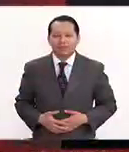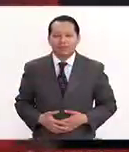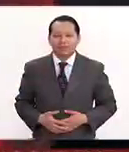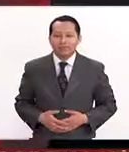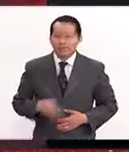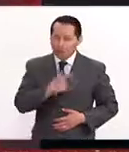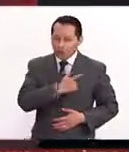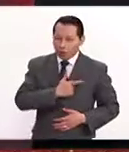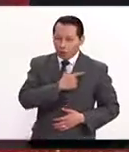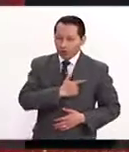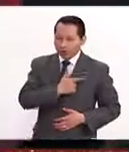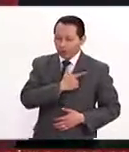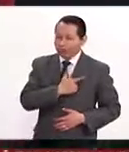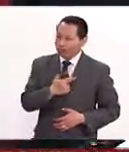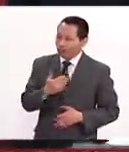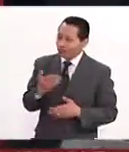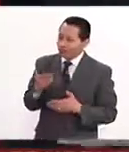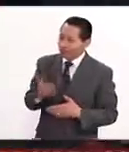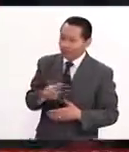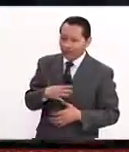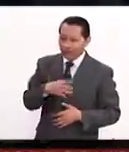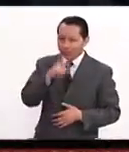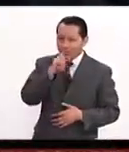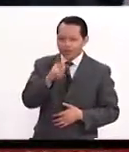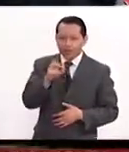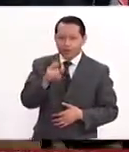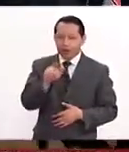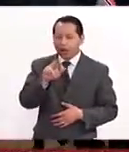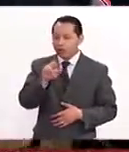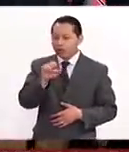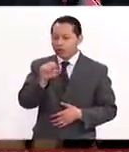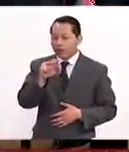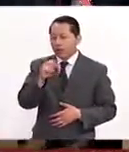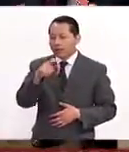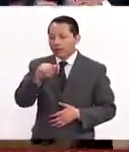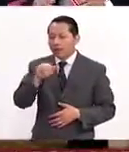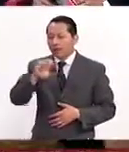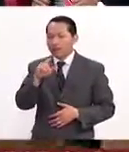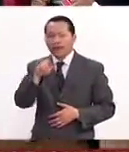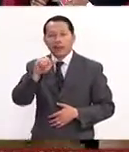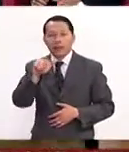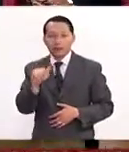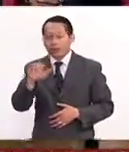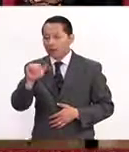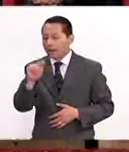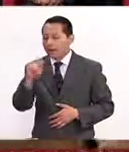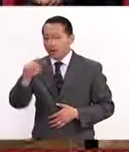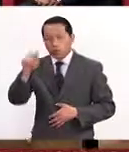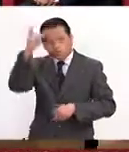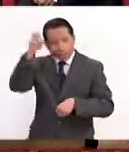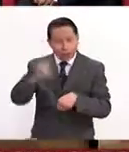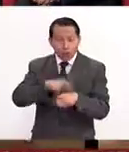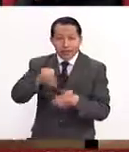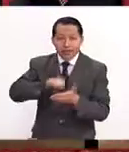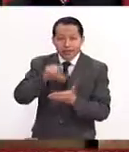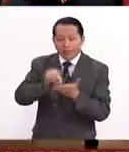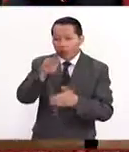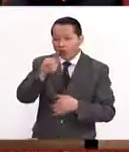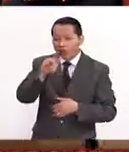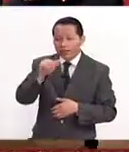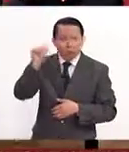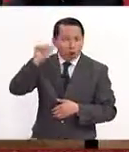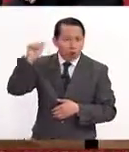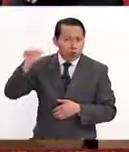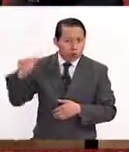Es un gusto tener en el estudio con nosotros a la doctora Rosa Eugenia Chávez Calderón. Ella es directora del Centro de Foniatría y